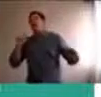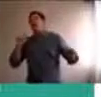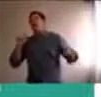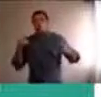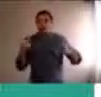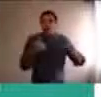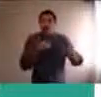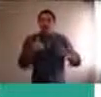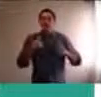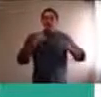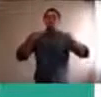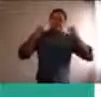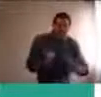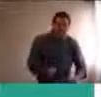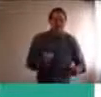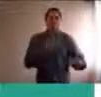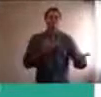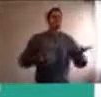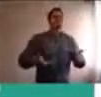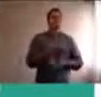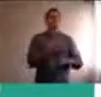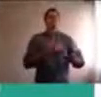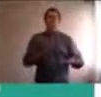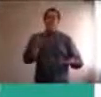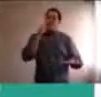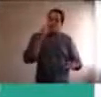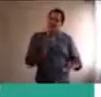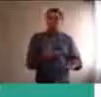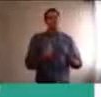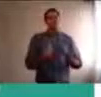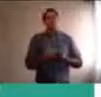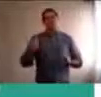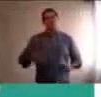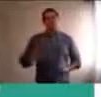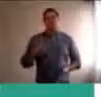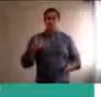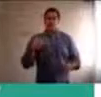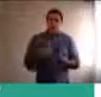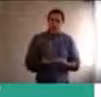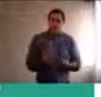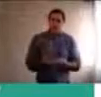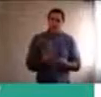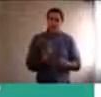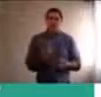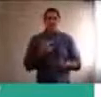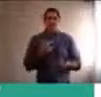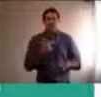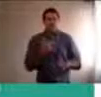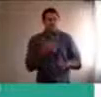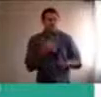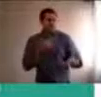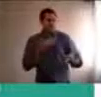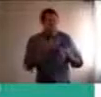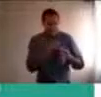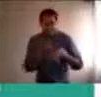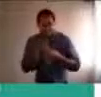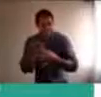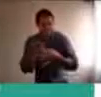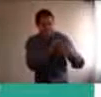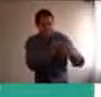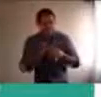que tenemos que darle, mucho espacio, en este tiempo, justamente aprovechando, que estamos juntos, y estamos mucho tiempo juntos,